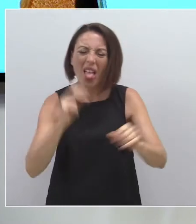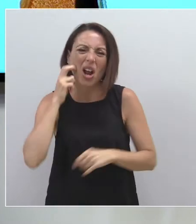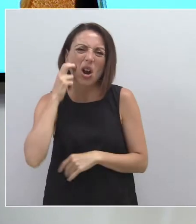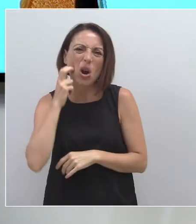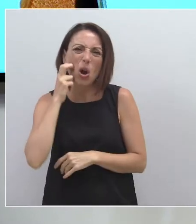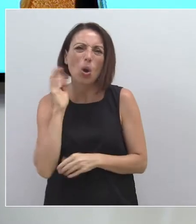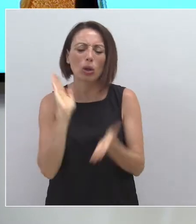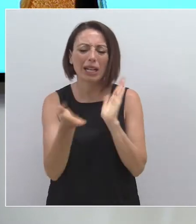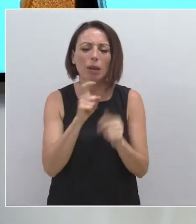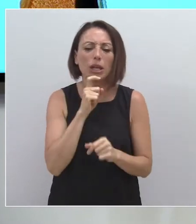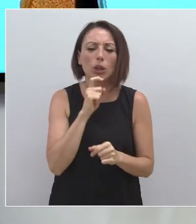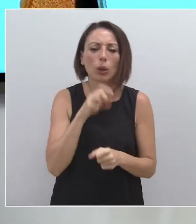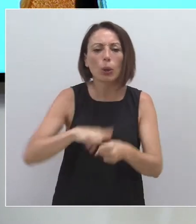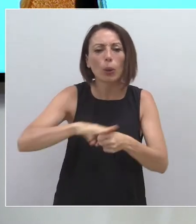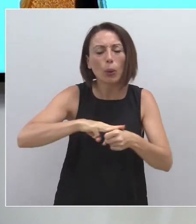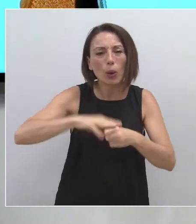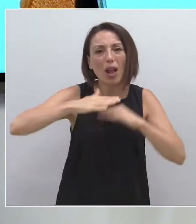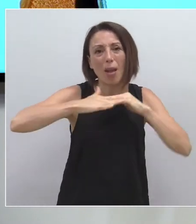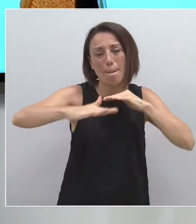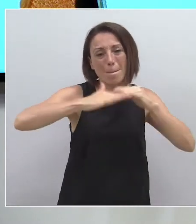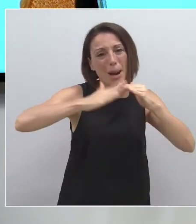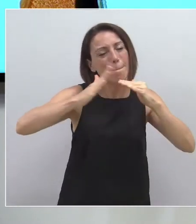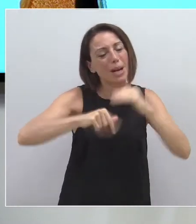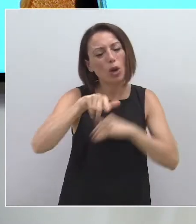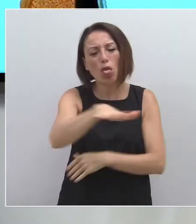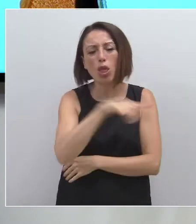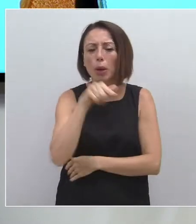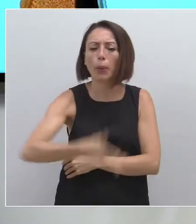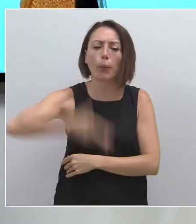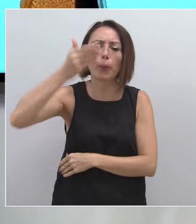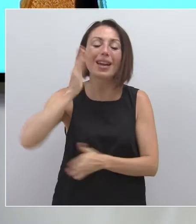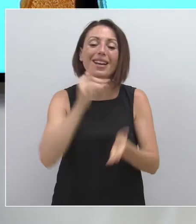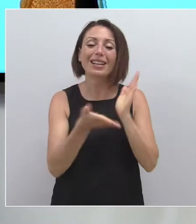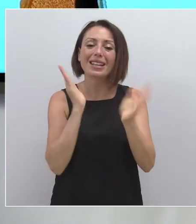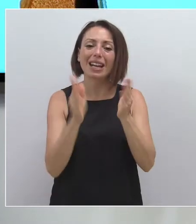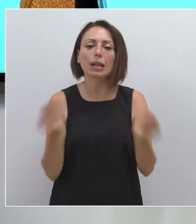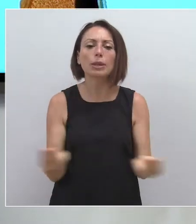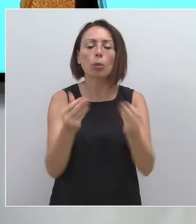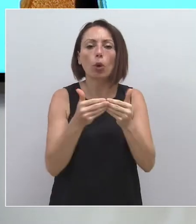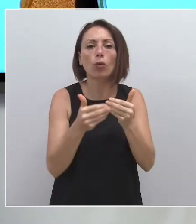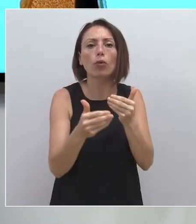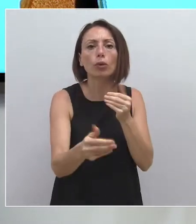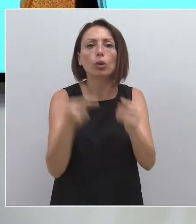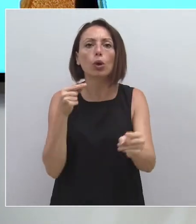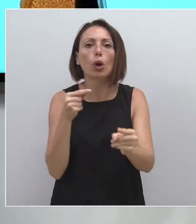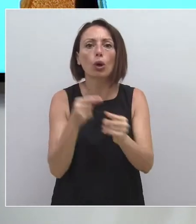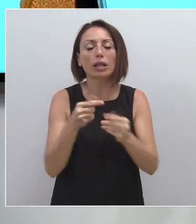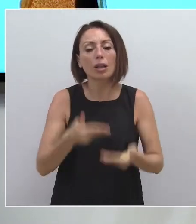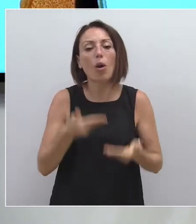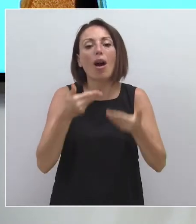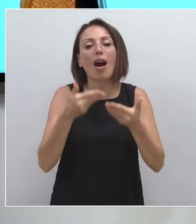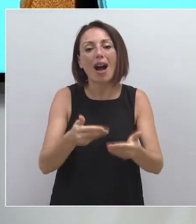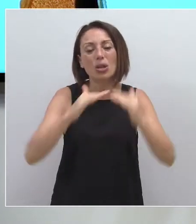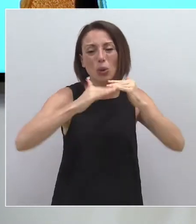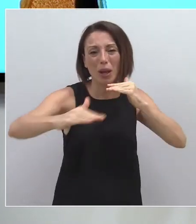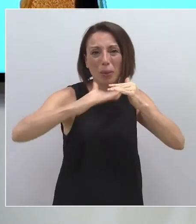relevancia en los municipios ribereños del Mar Menor, cuyos tratamientos queremos seguir mejorando para contribuir a la recuperación del